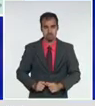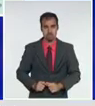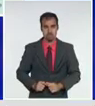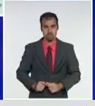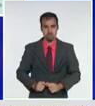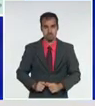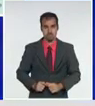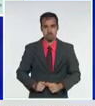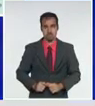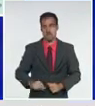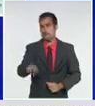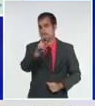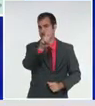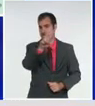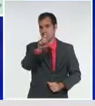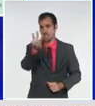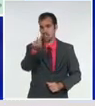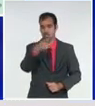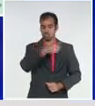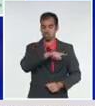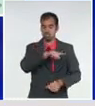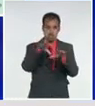23 en el día de ayer.